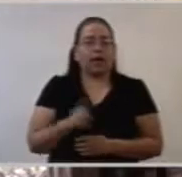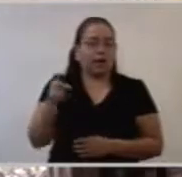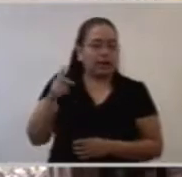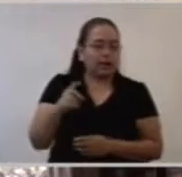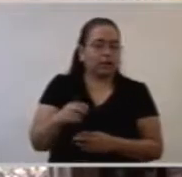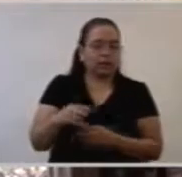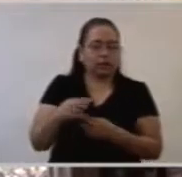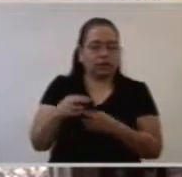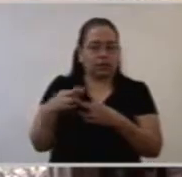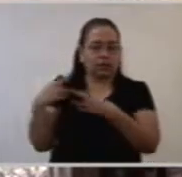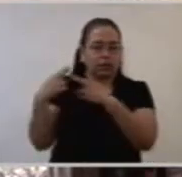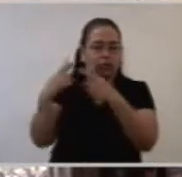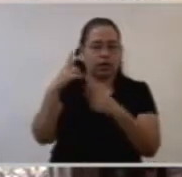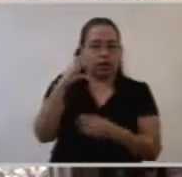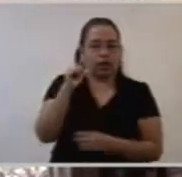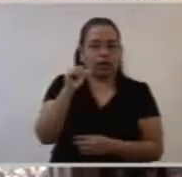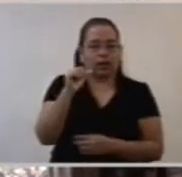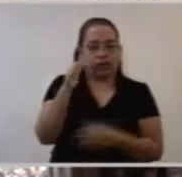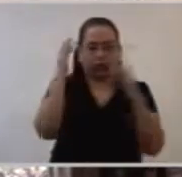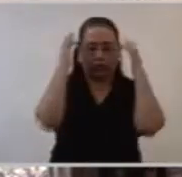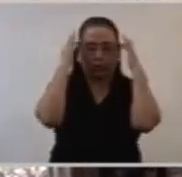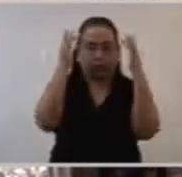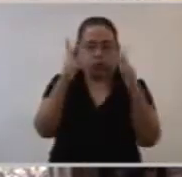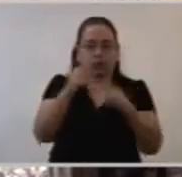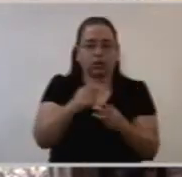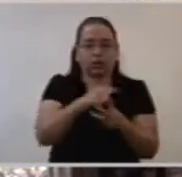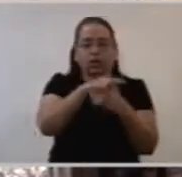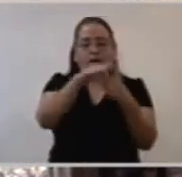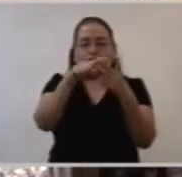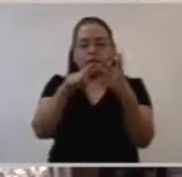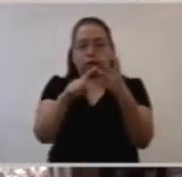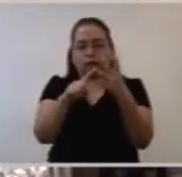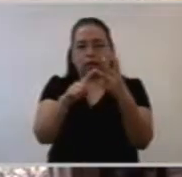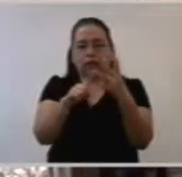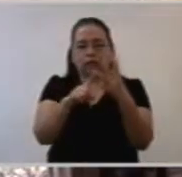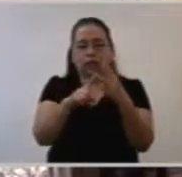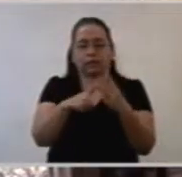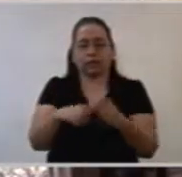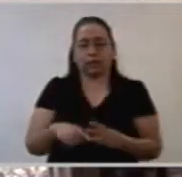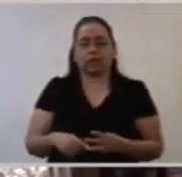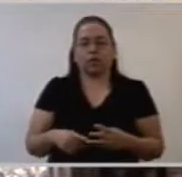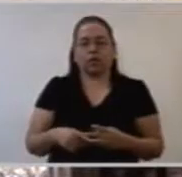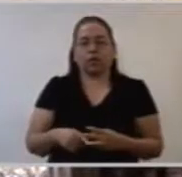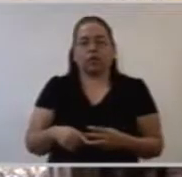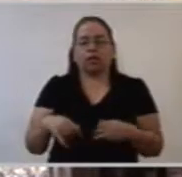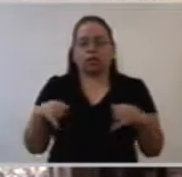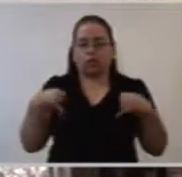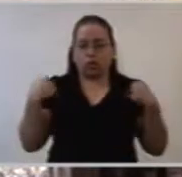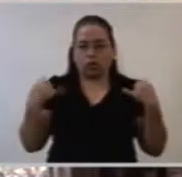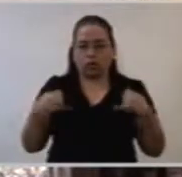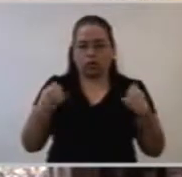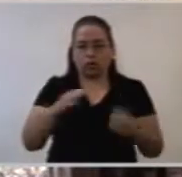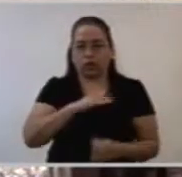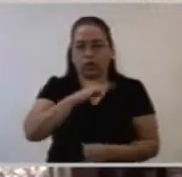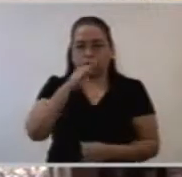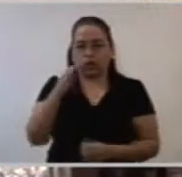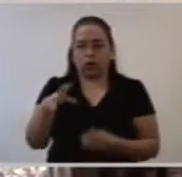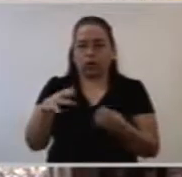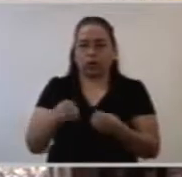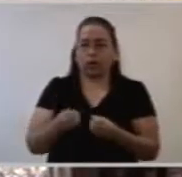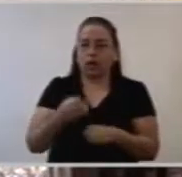tlaxcaltecas, que murieron mártires de la fe por enseñar el